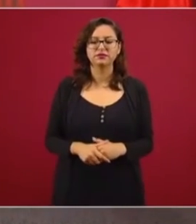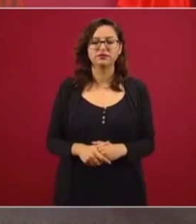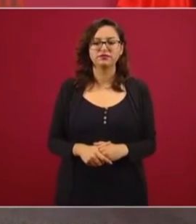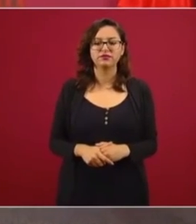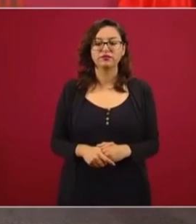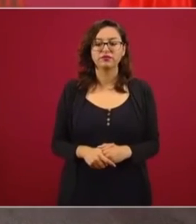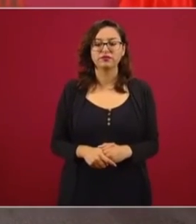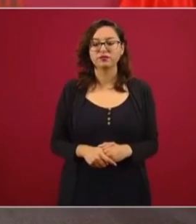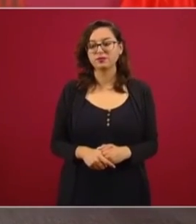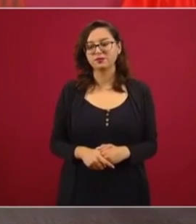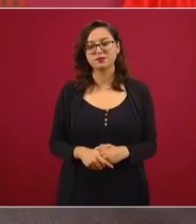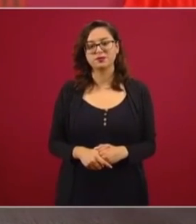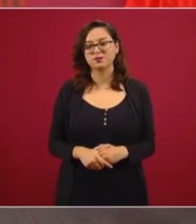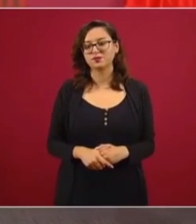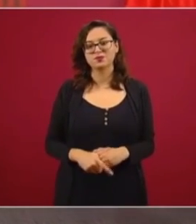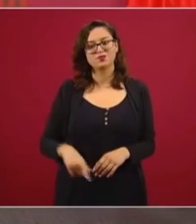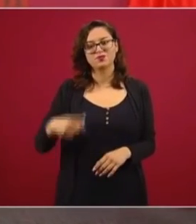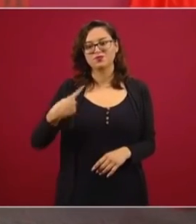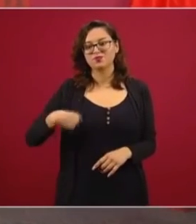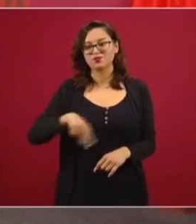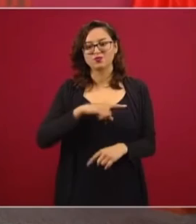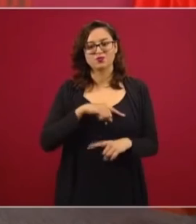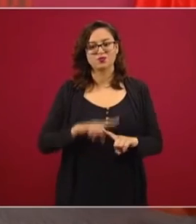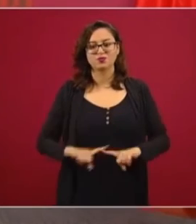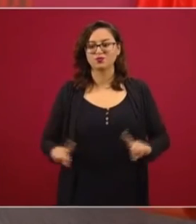Y, pues, no somos iguales.